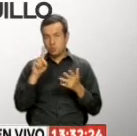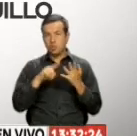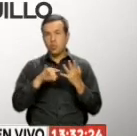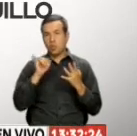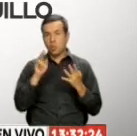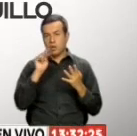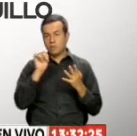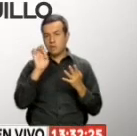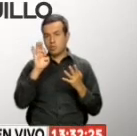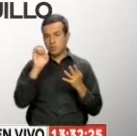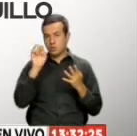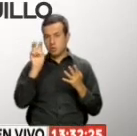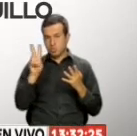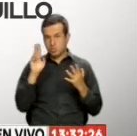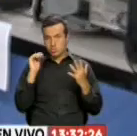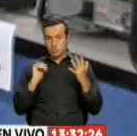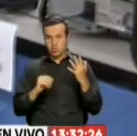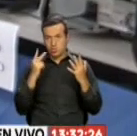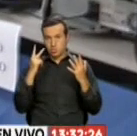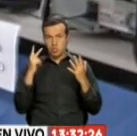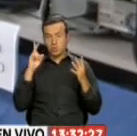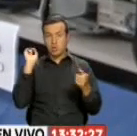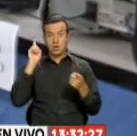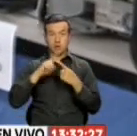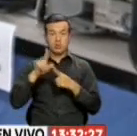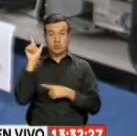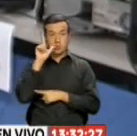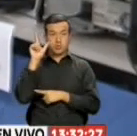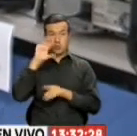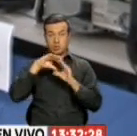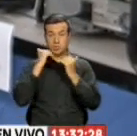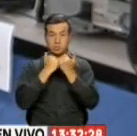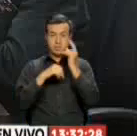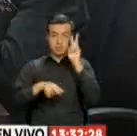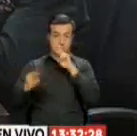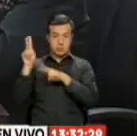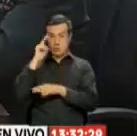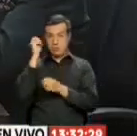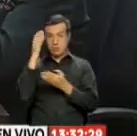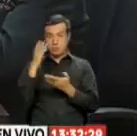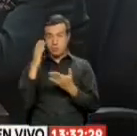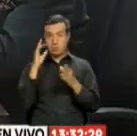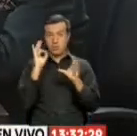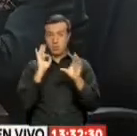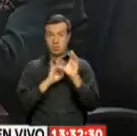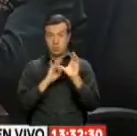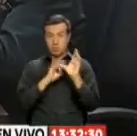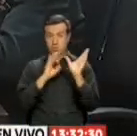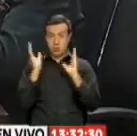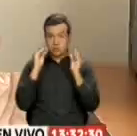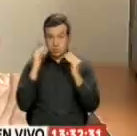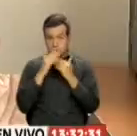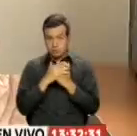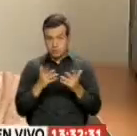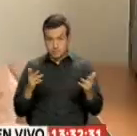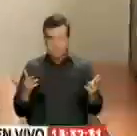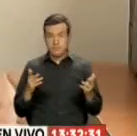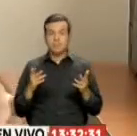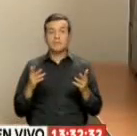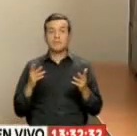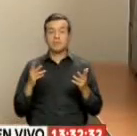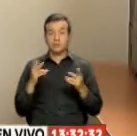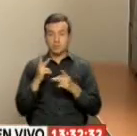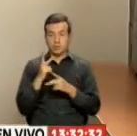Bisueta Dos Se prevé que Hasta el lunes La comisión calificadora Remita un informe Al pleno Del consejo Transitorio El